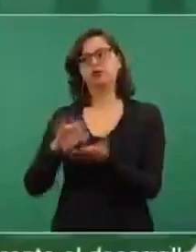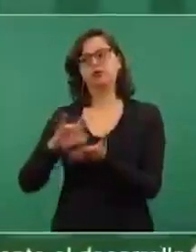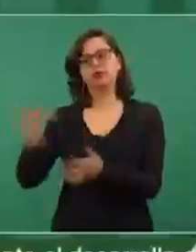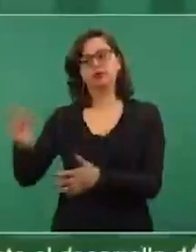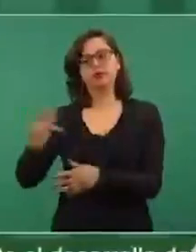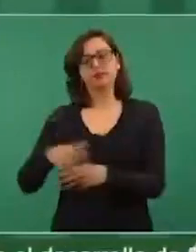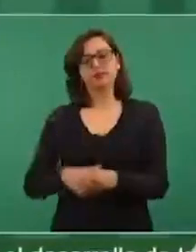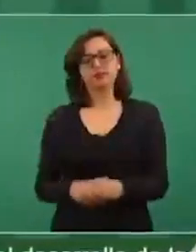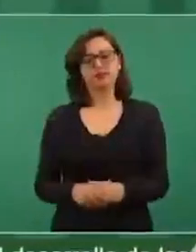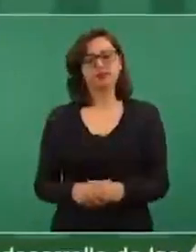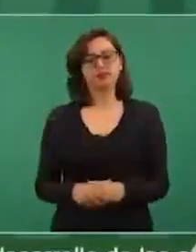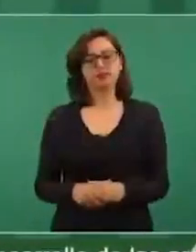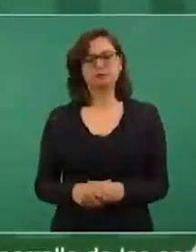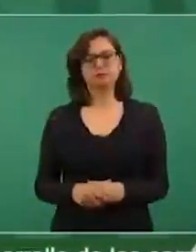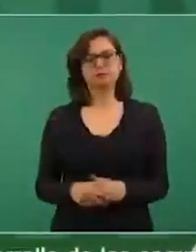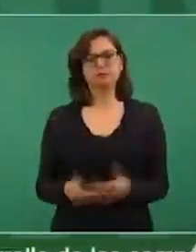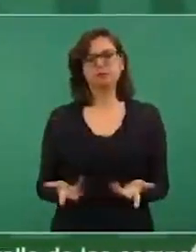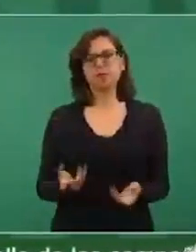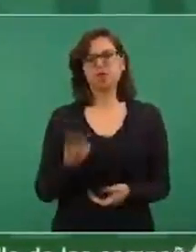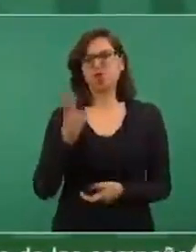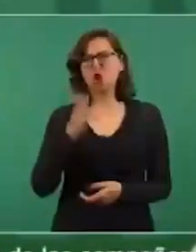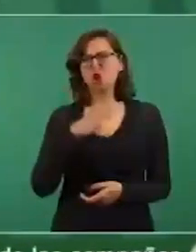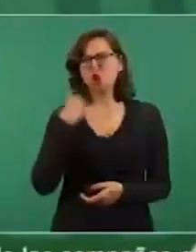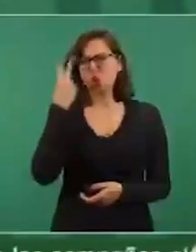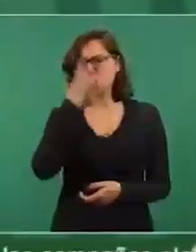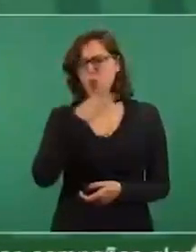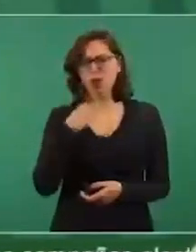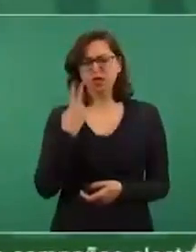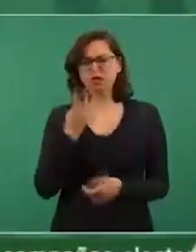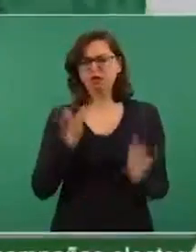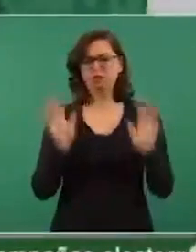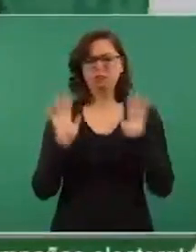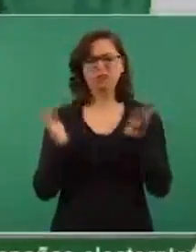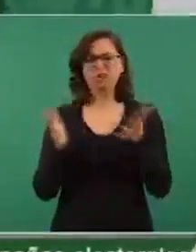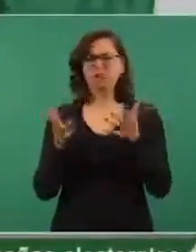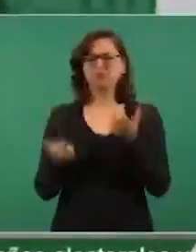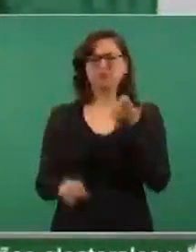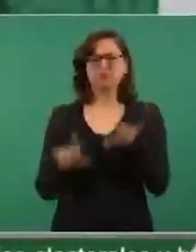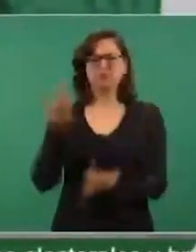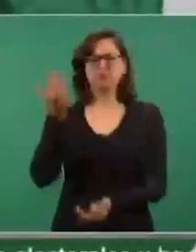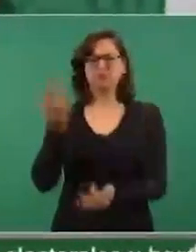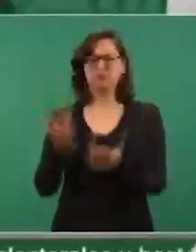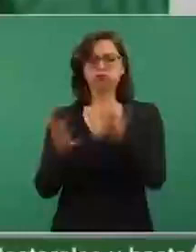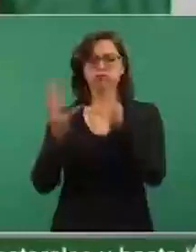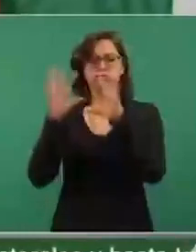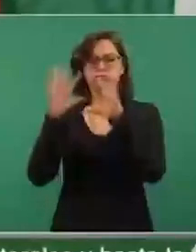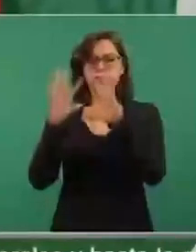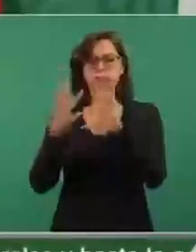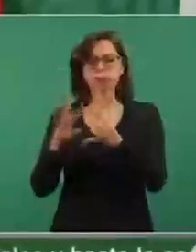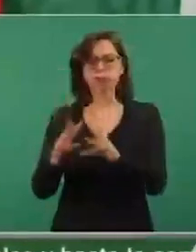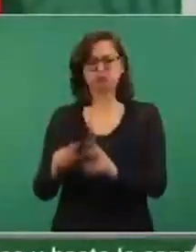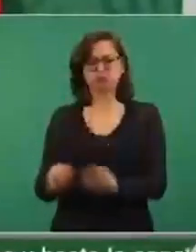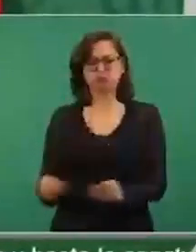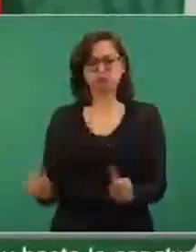A las dos horas ya estaba bajo control el incendio.